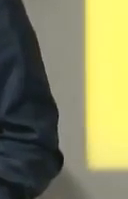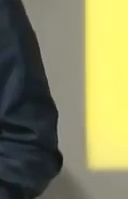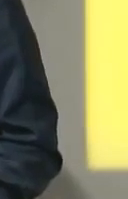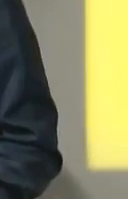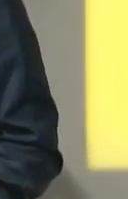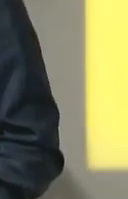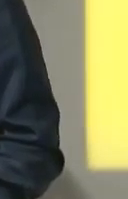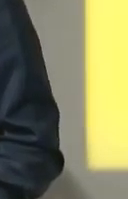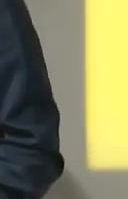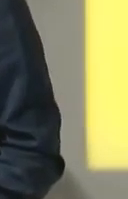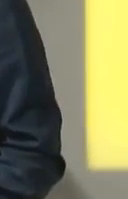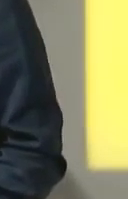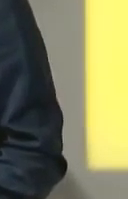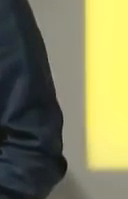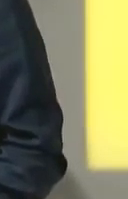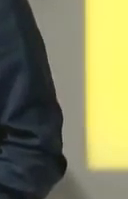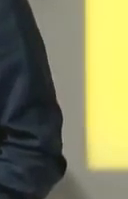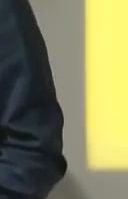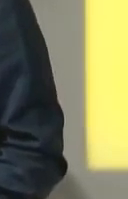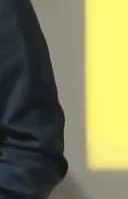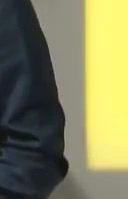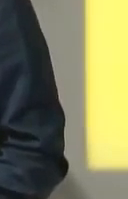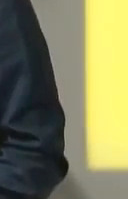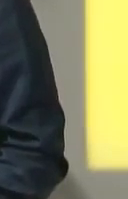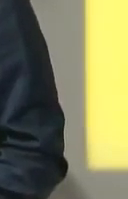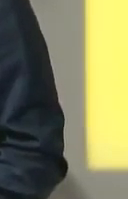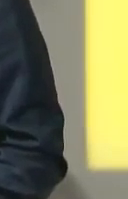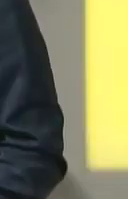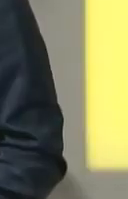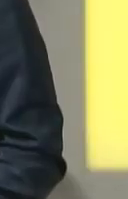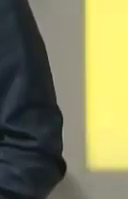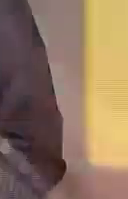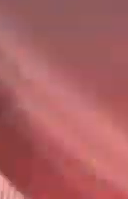7 a pulso con Julio Riobó. Buenas tardes.